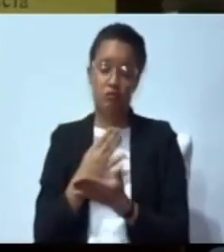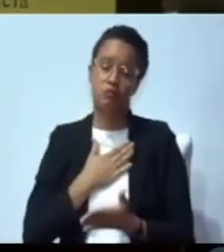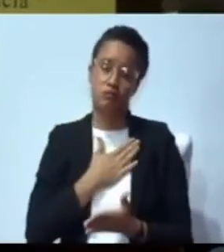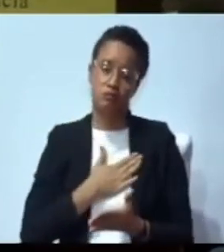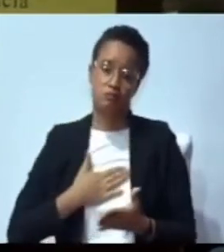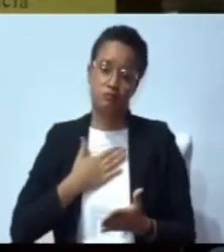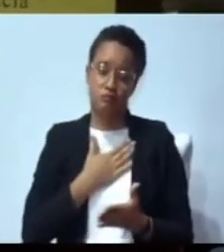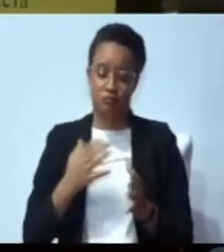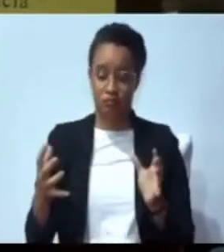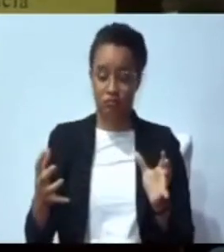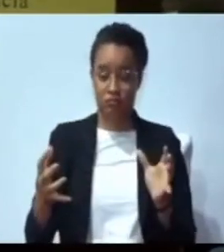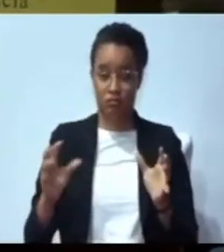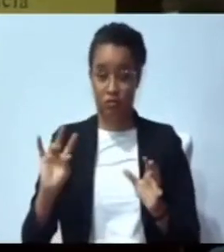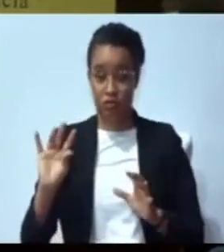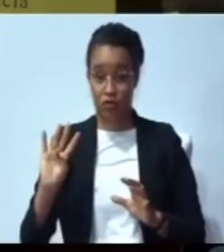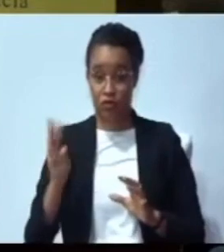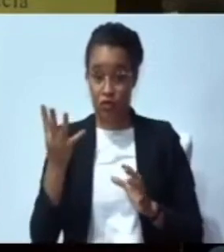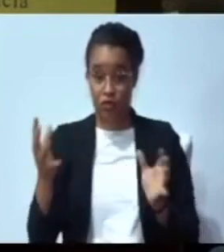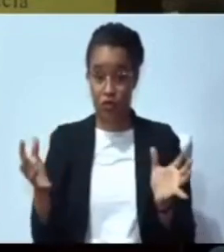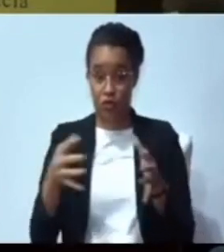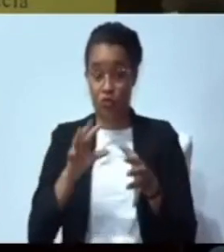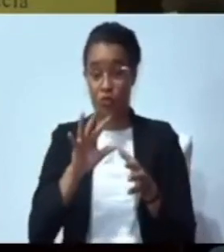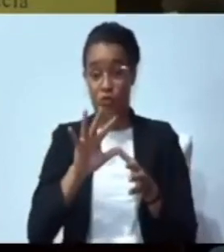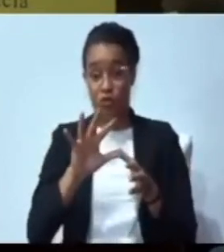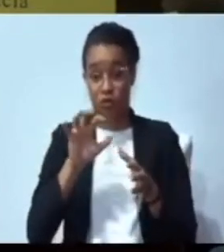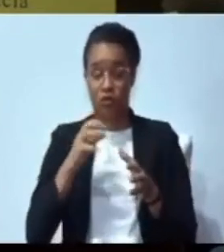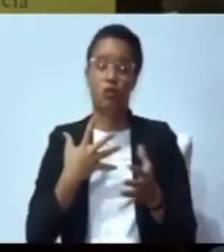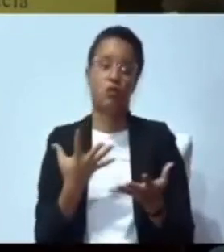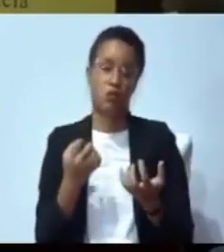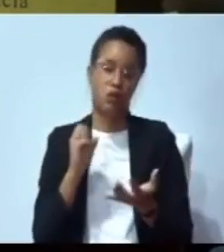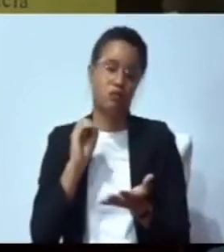este cuarto grupo de 500. Muchas gracias, presidente.